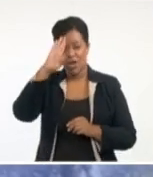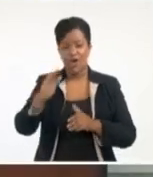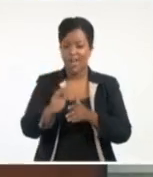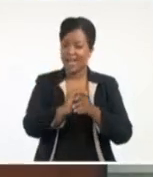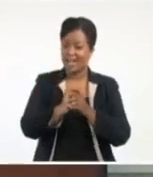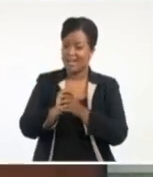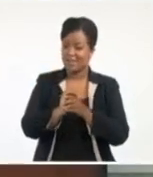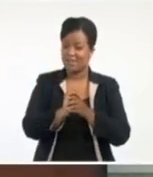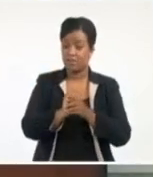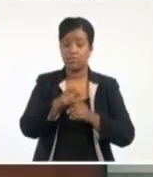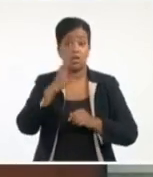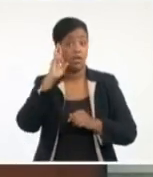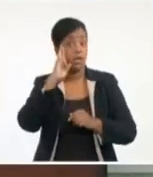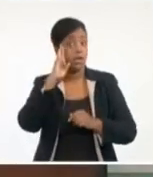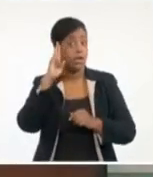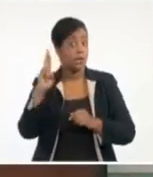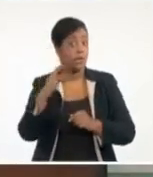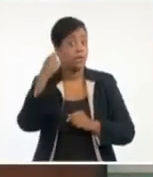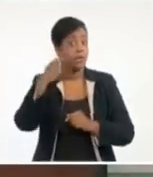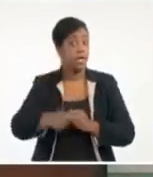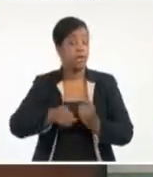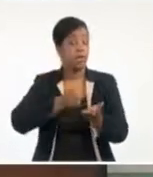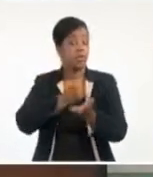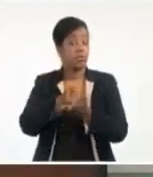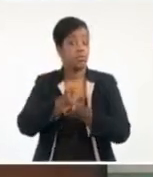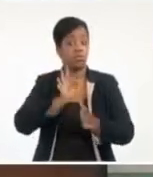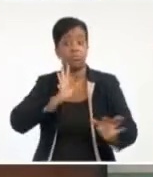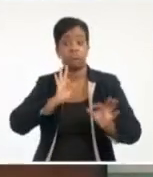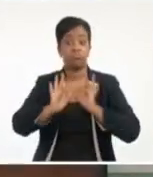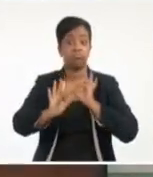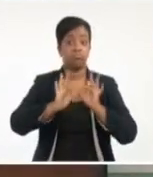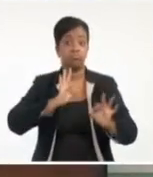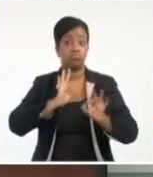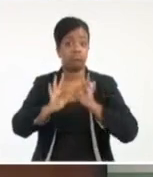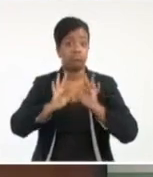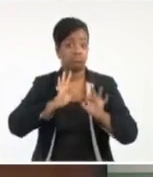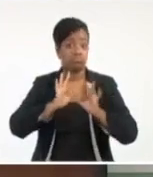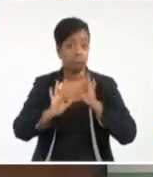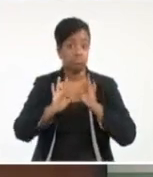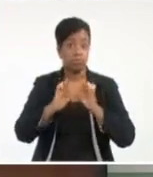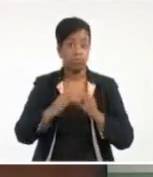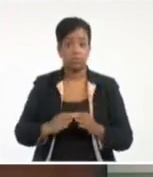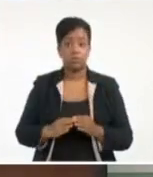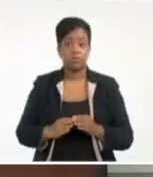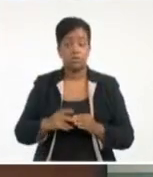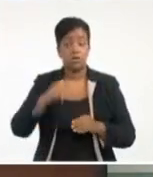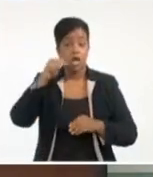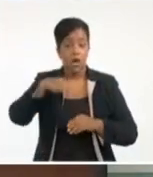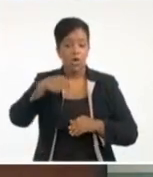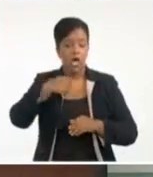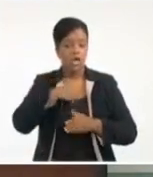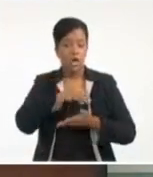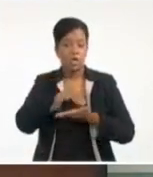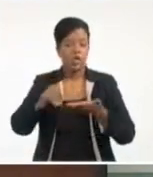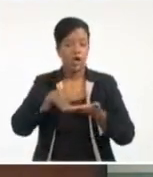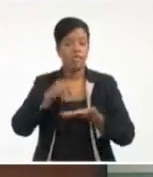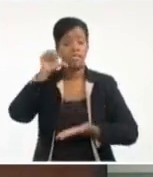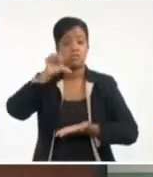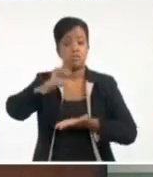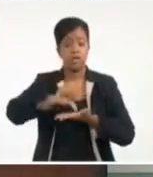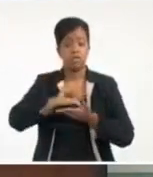Recuerden que hay que continuar cuidándonos. Bueno, estamos en el Centro Nacional de Pronósticos del Instituto de Meteorología.